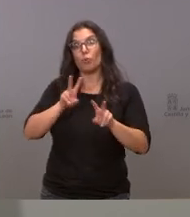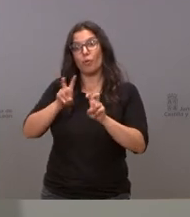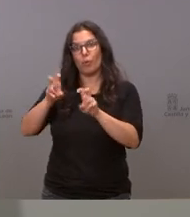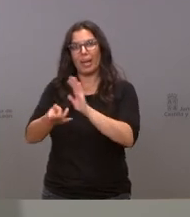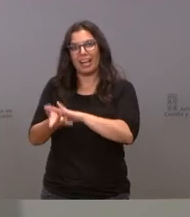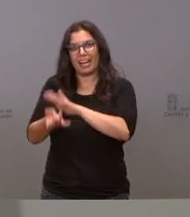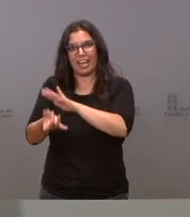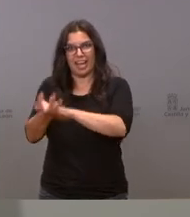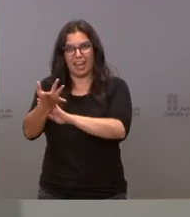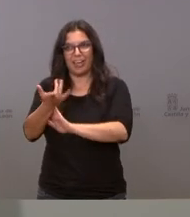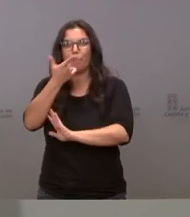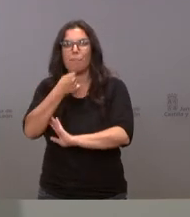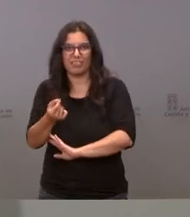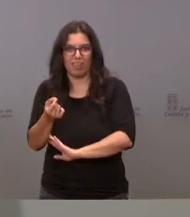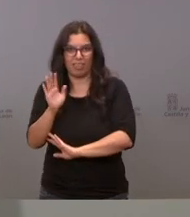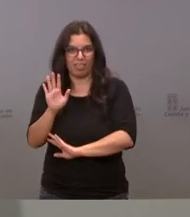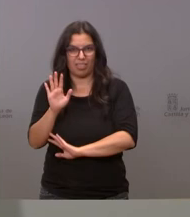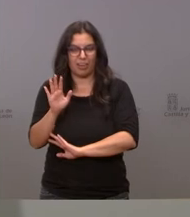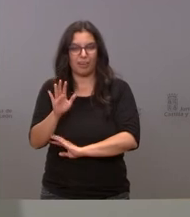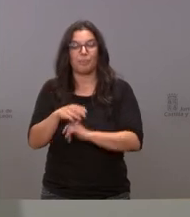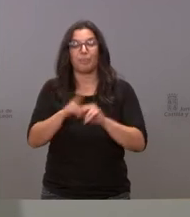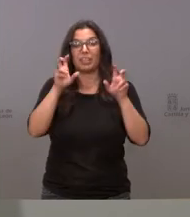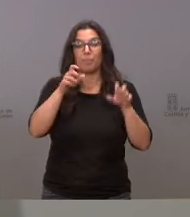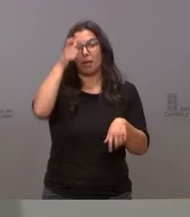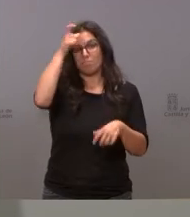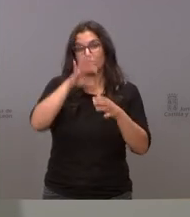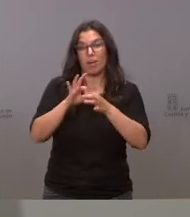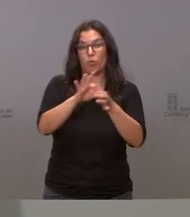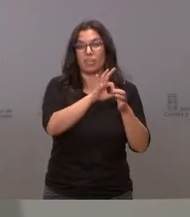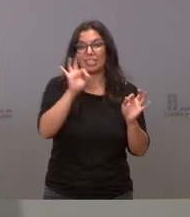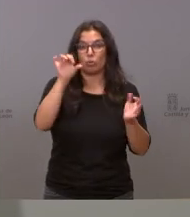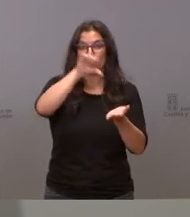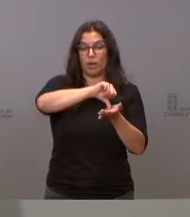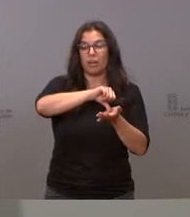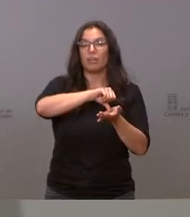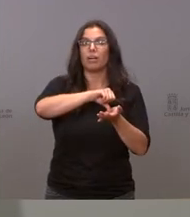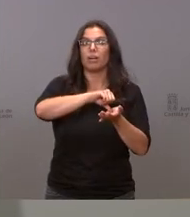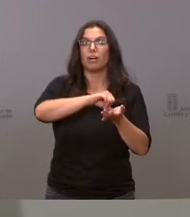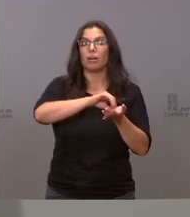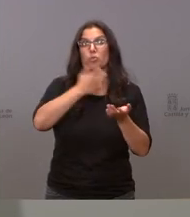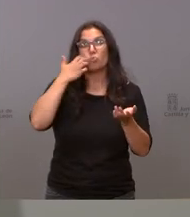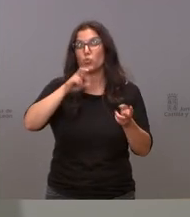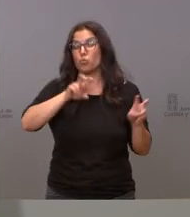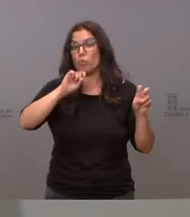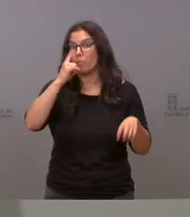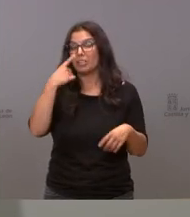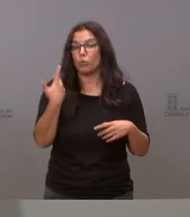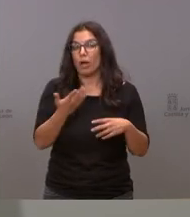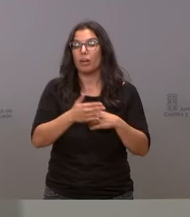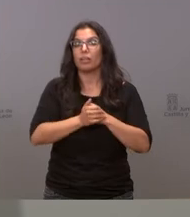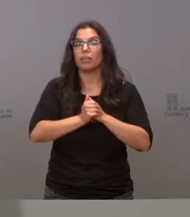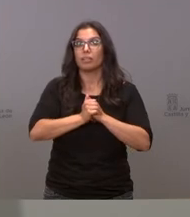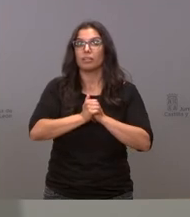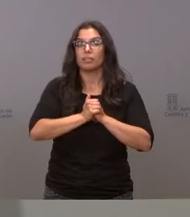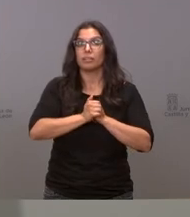con más facilidad con respecto a las mancomunidades urbanas probablemente la novedad más importante es que la iniciativa